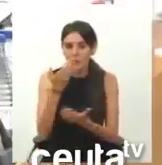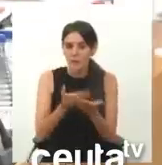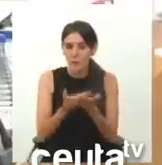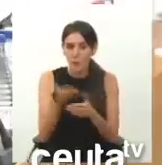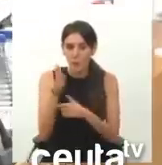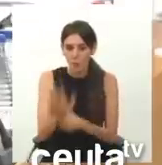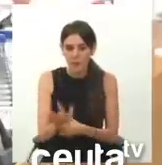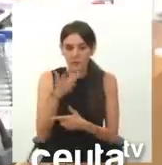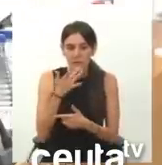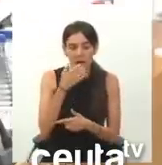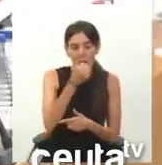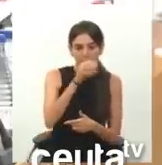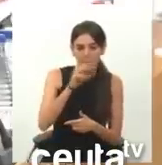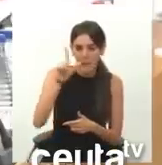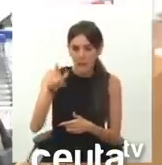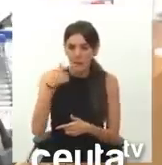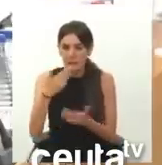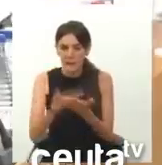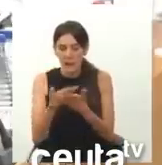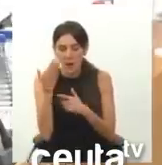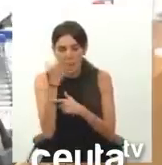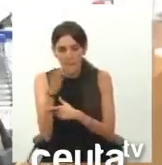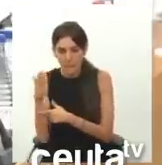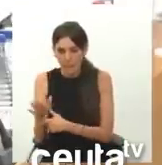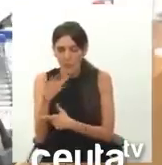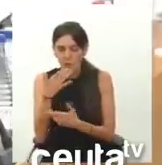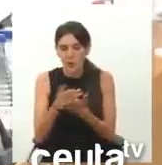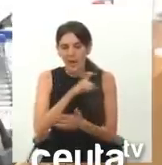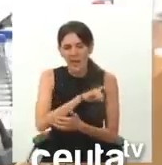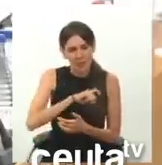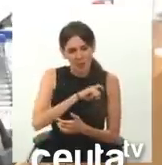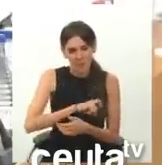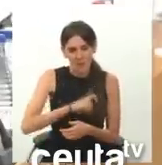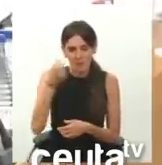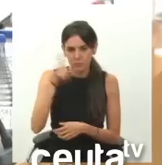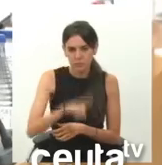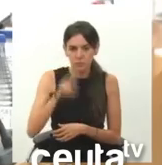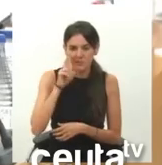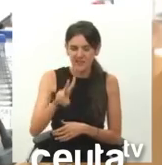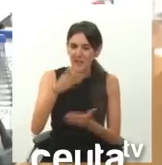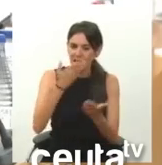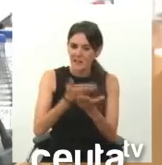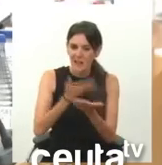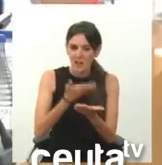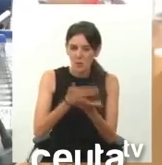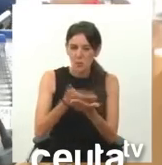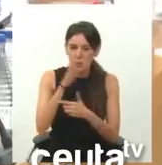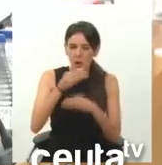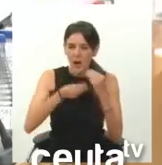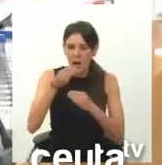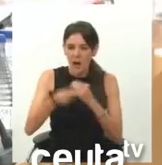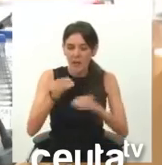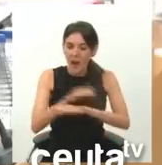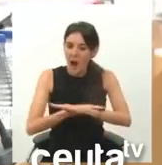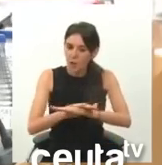mostrar a la PNL se debe mostrar en la Comisión y también la solicitud se debe hacer al